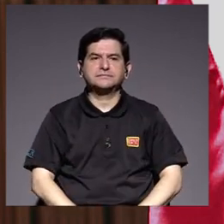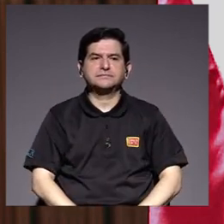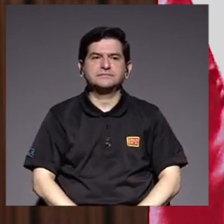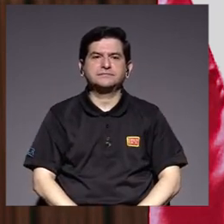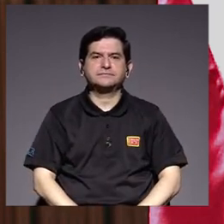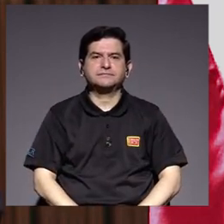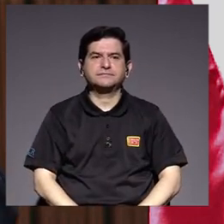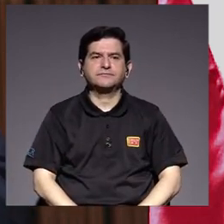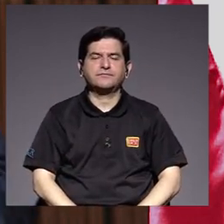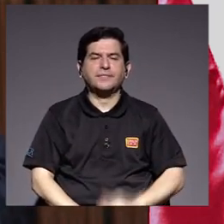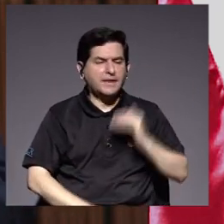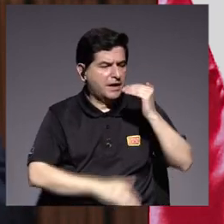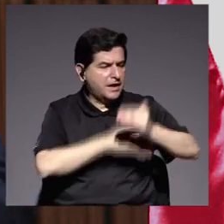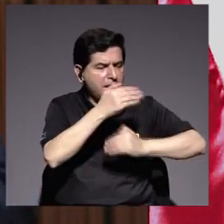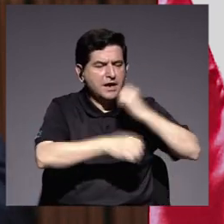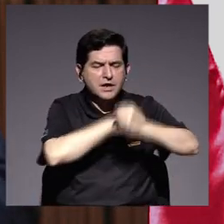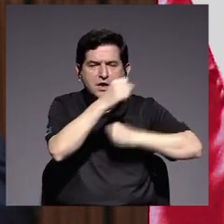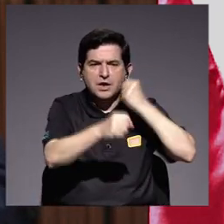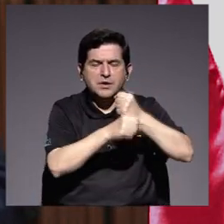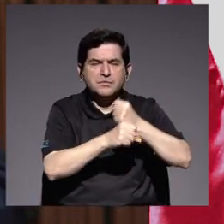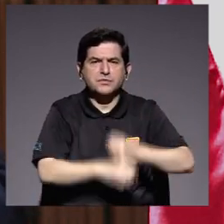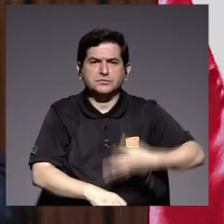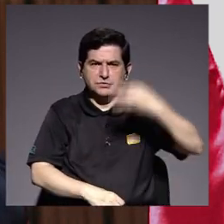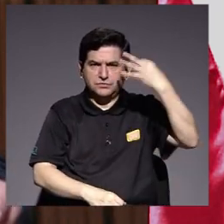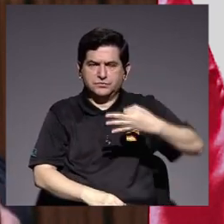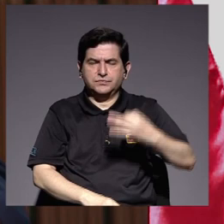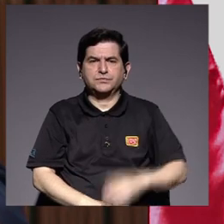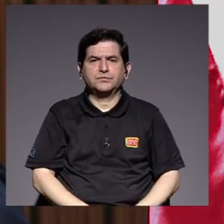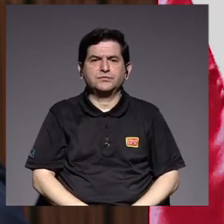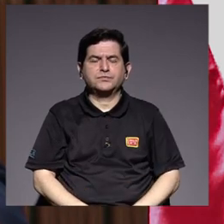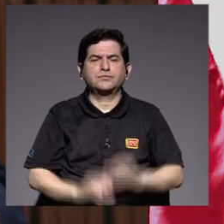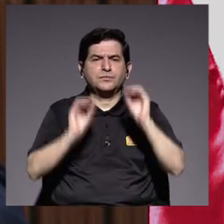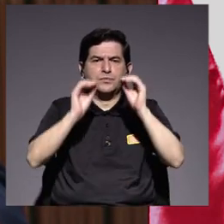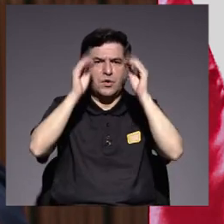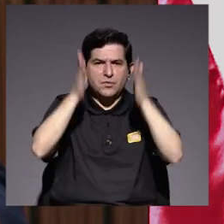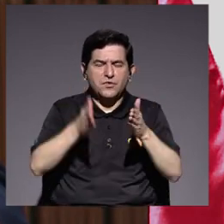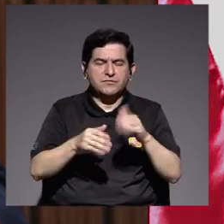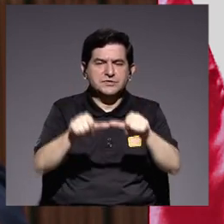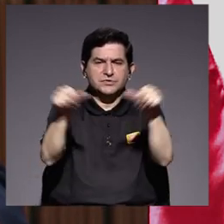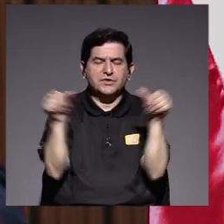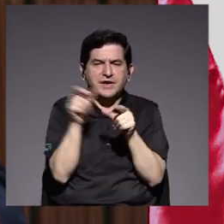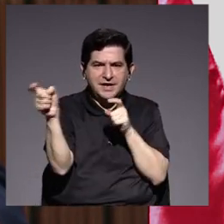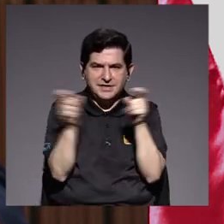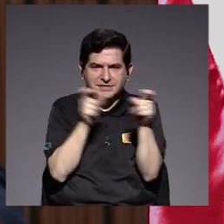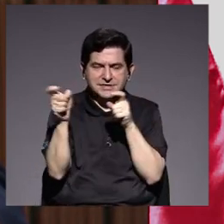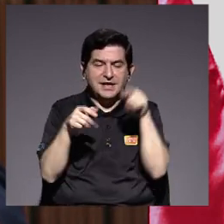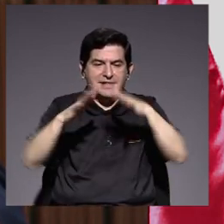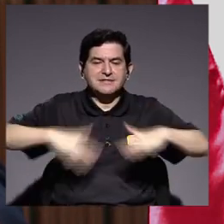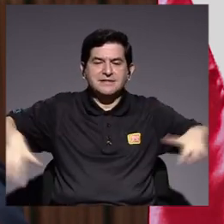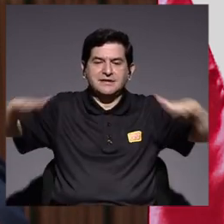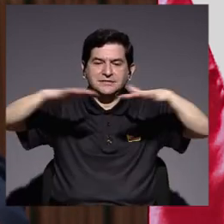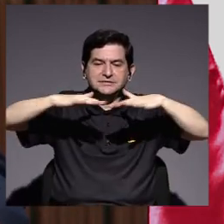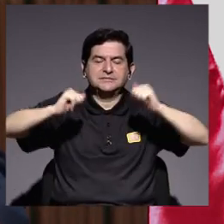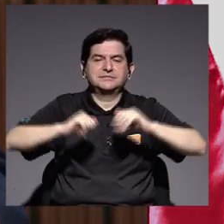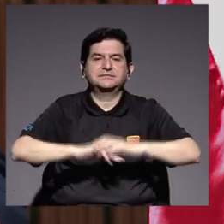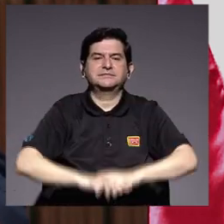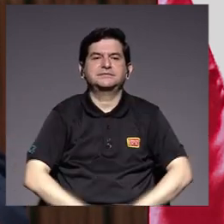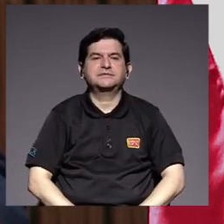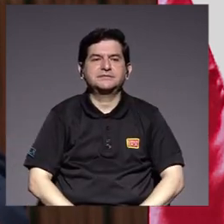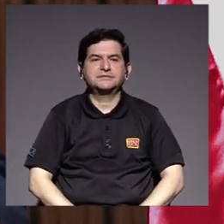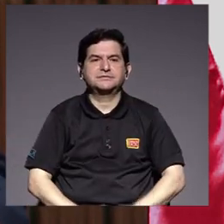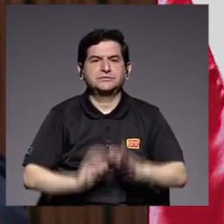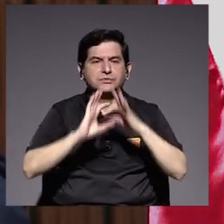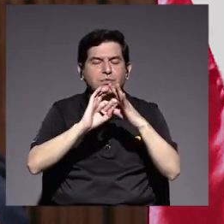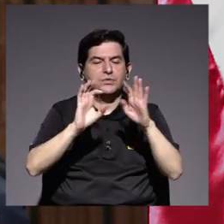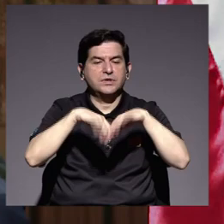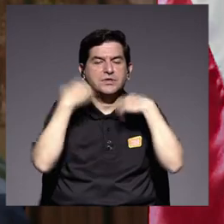en el transcurso de los años se ha consolidado el cuerpo docente y administrativo de este espacio de la mano